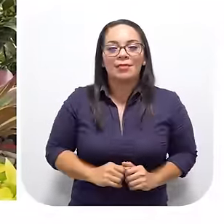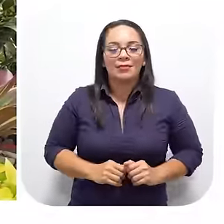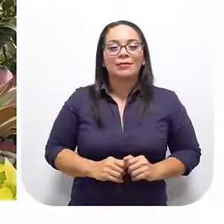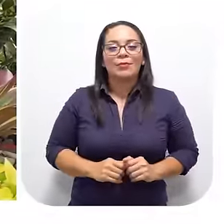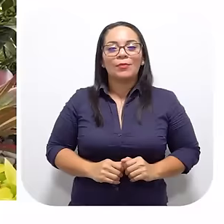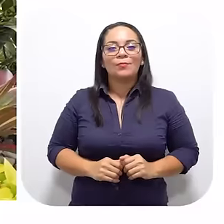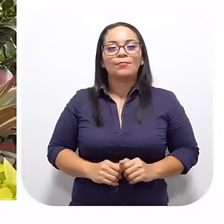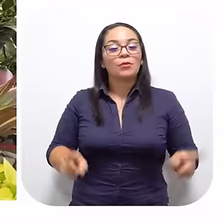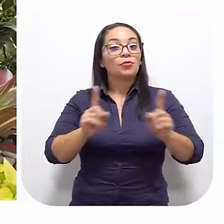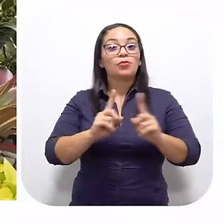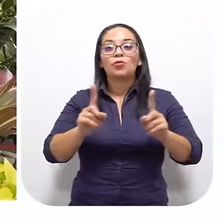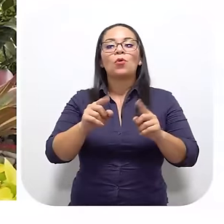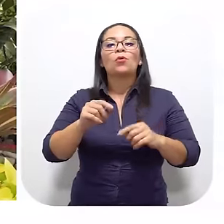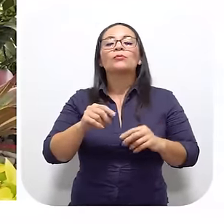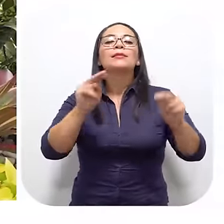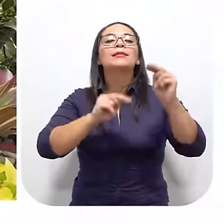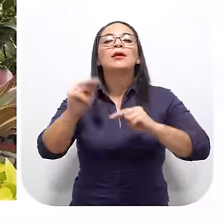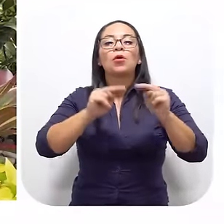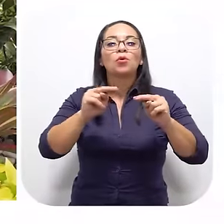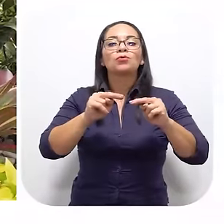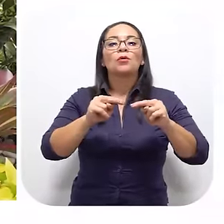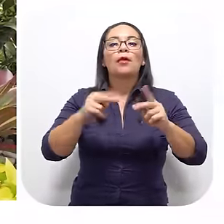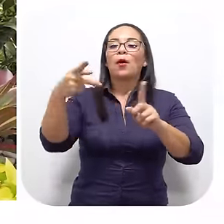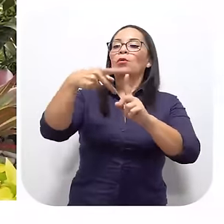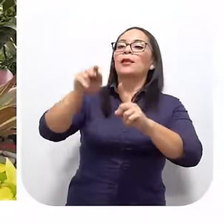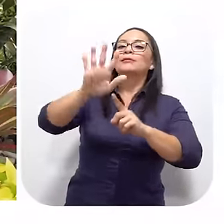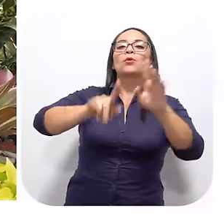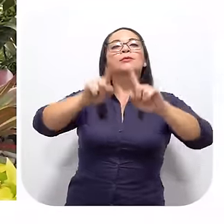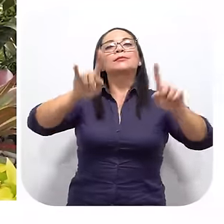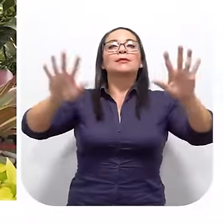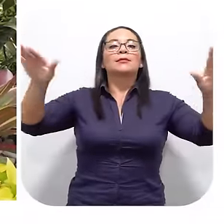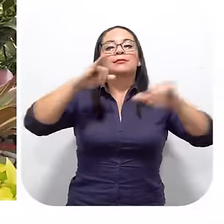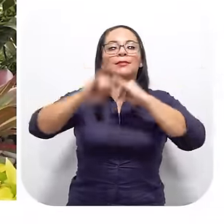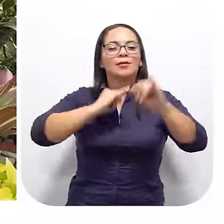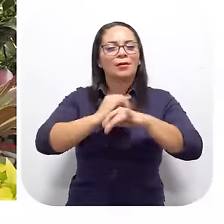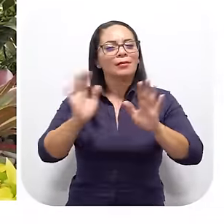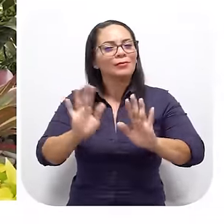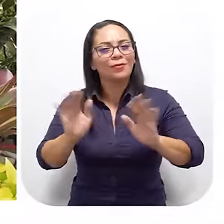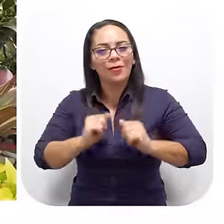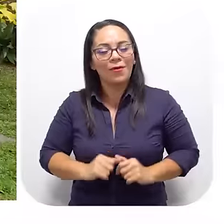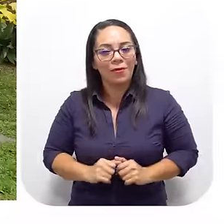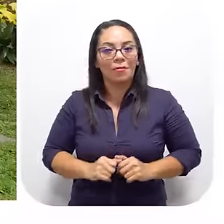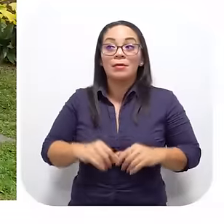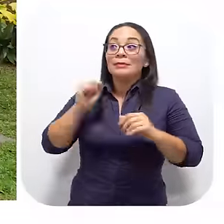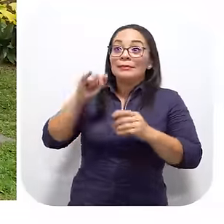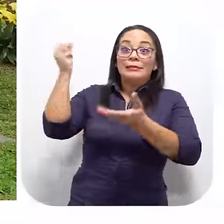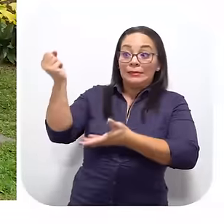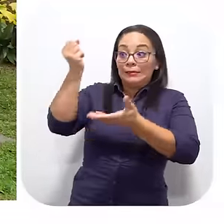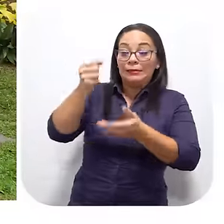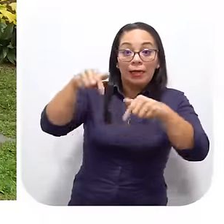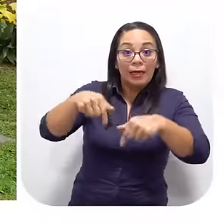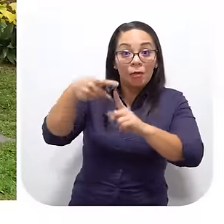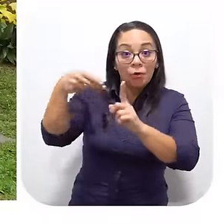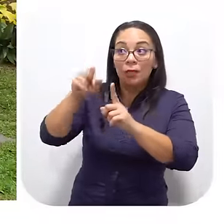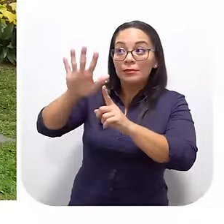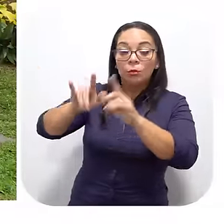el turismo No tiene que ser El negocio De cadenas De hoteles De cinco estrellas Internacionales Bienvenidos sean